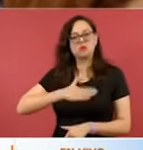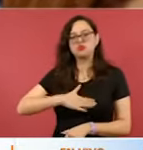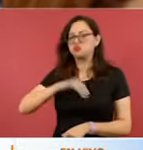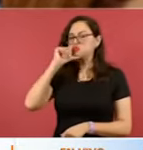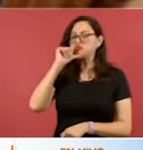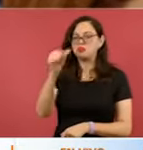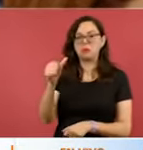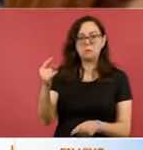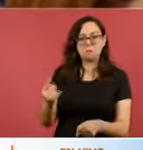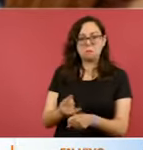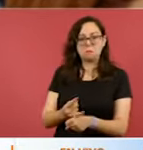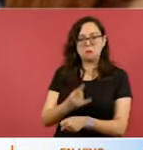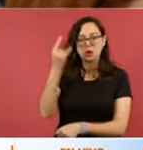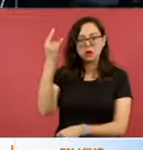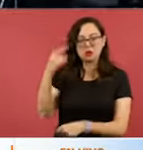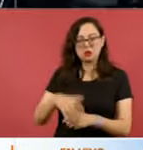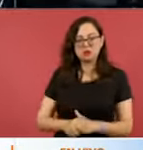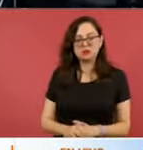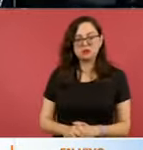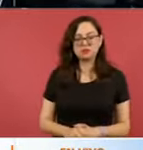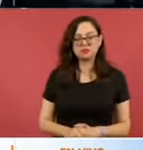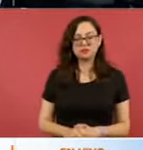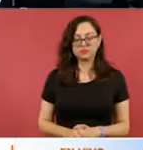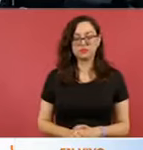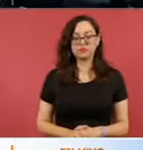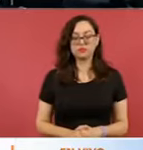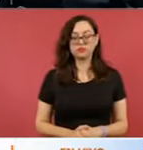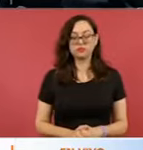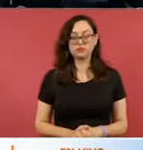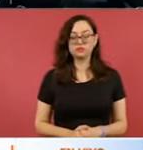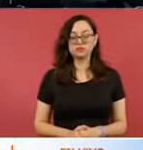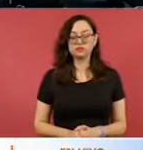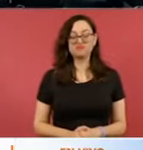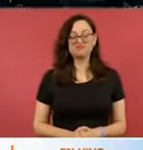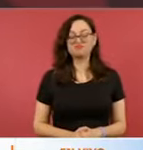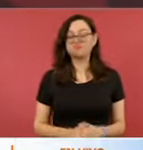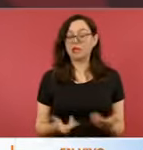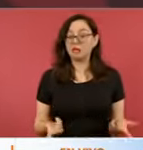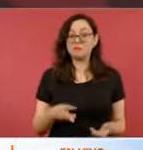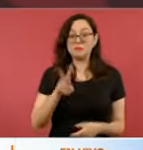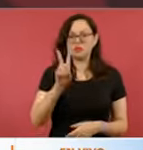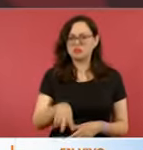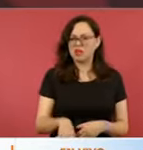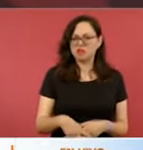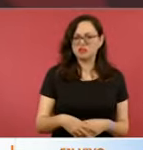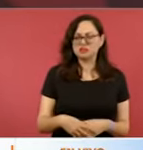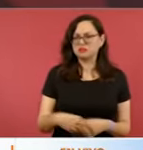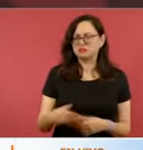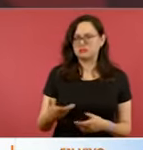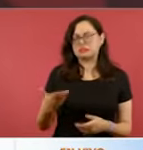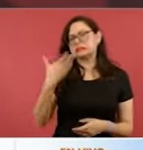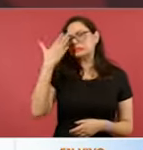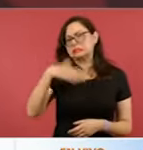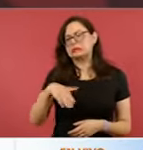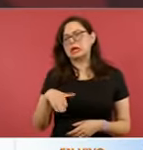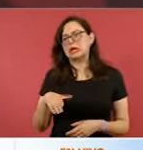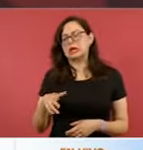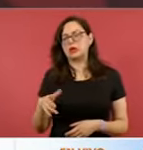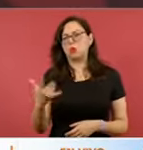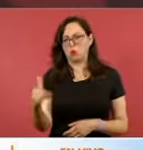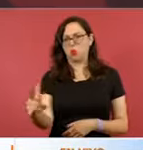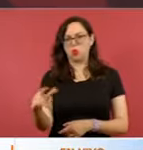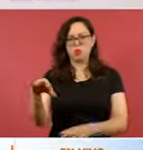esperaría en una democracia? Pues no, estoy muy informado. Sé que van a haber elecciones, pero no sé